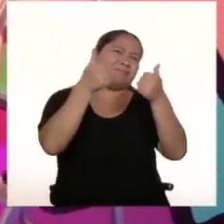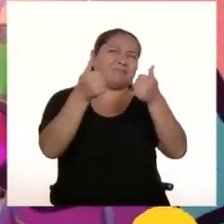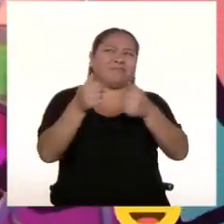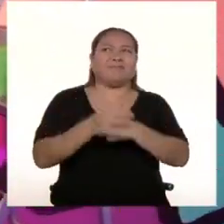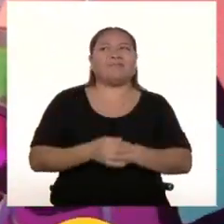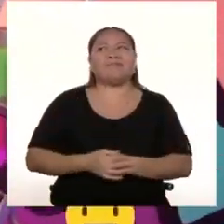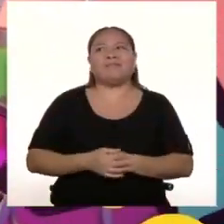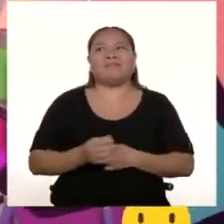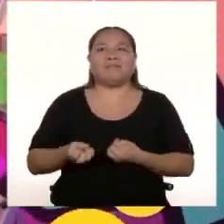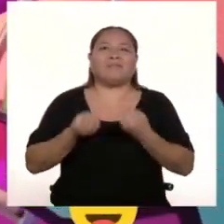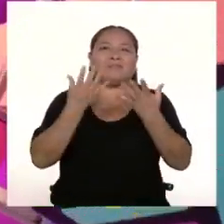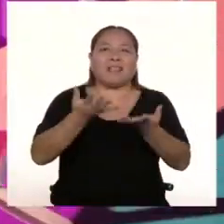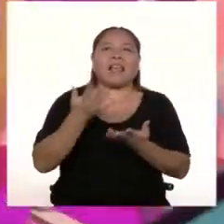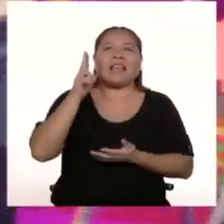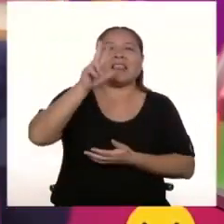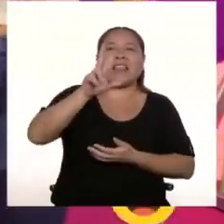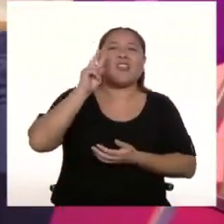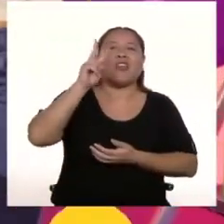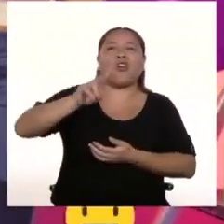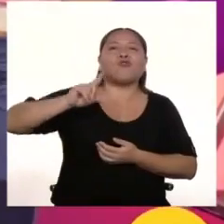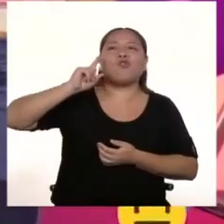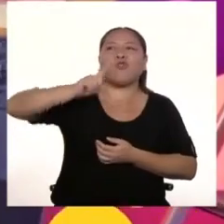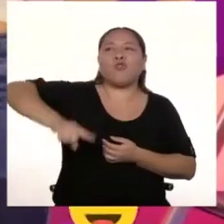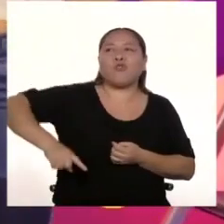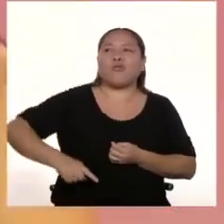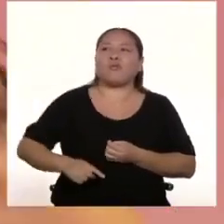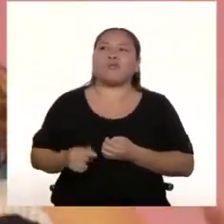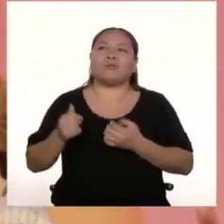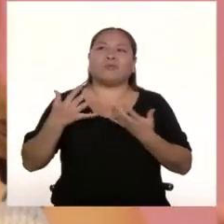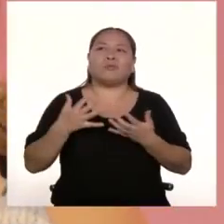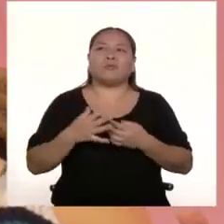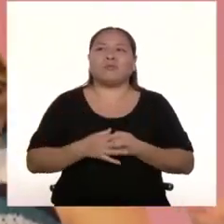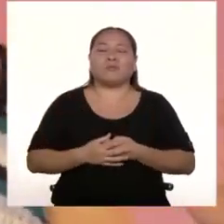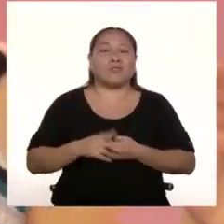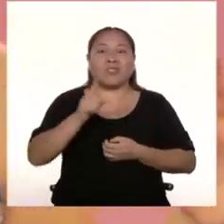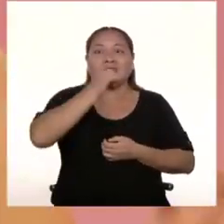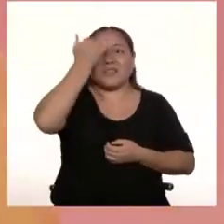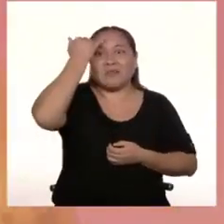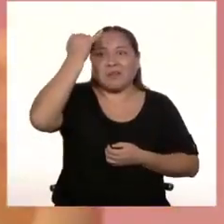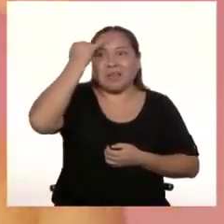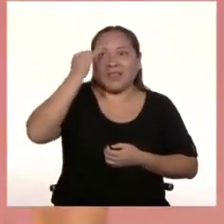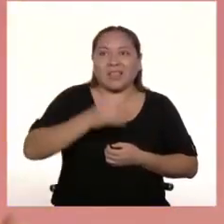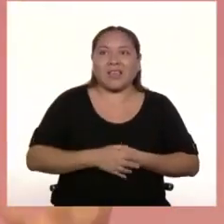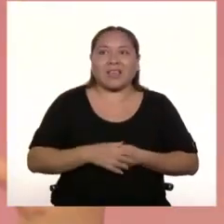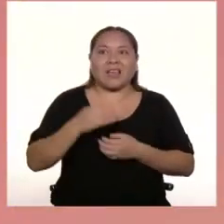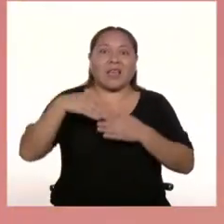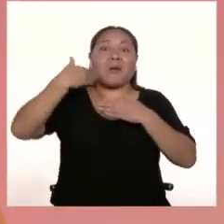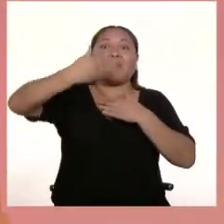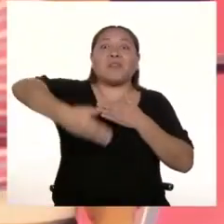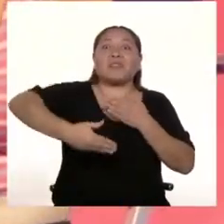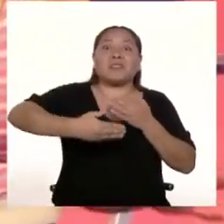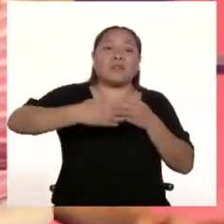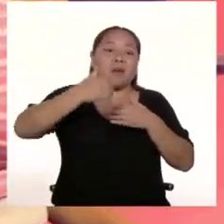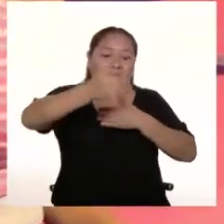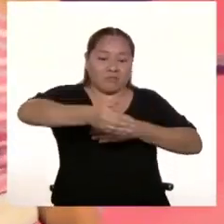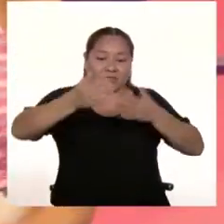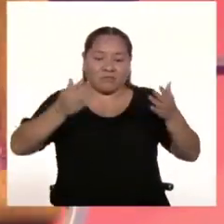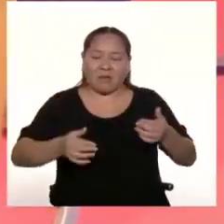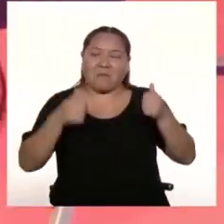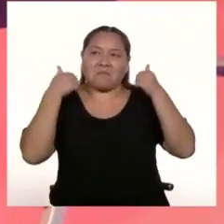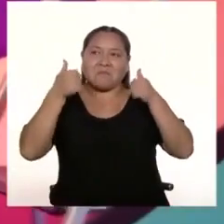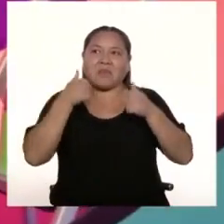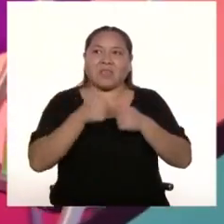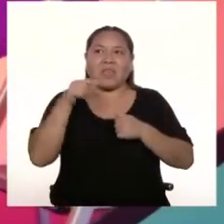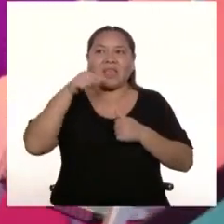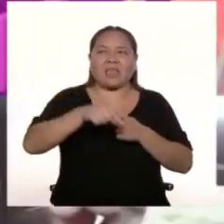Se la damos en 3, 2, 1, tempo. No se imaginan lo que va a hacer el backing de la próxima temporada. Será espectacular.